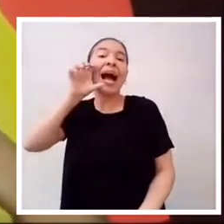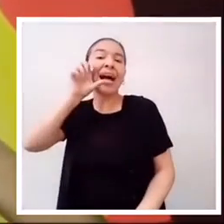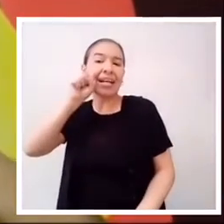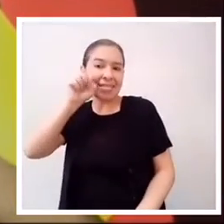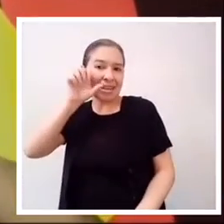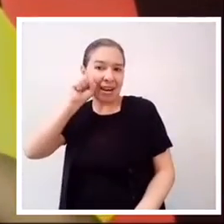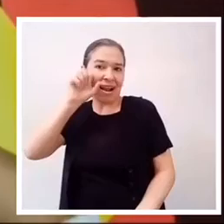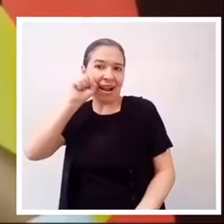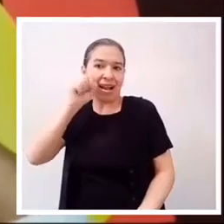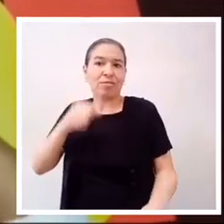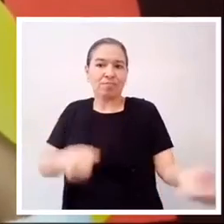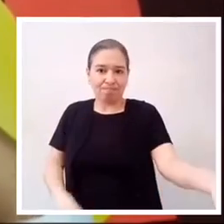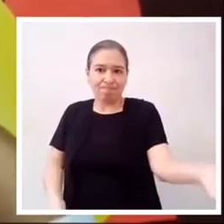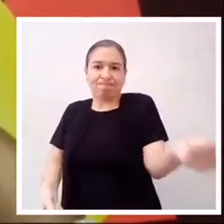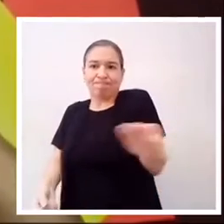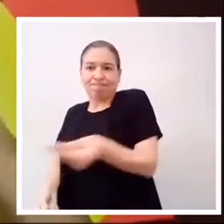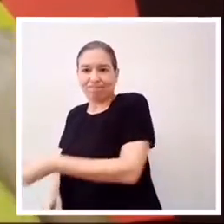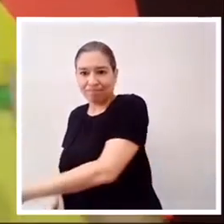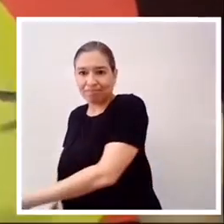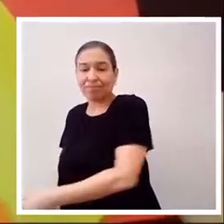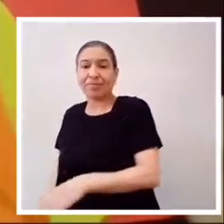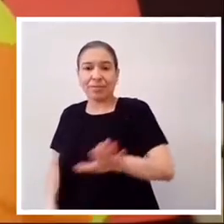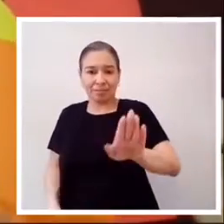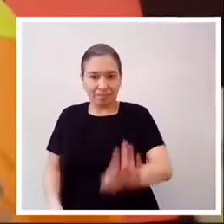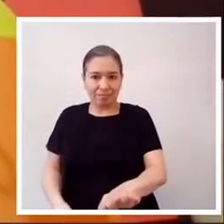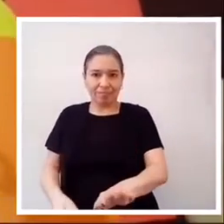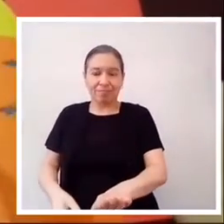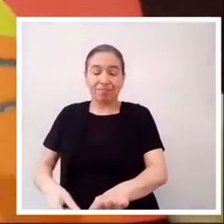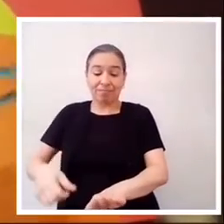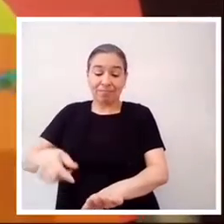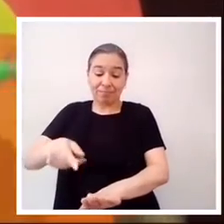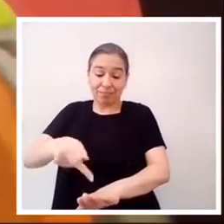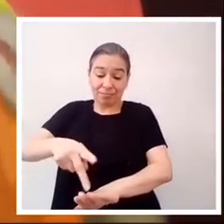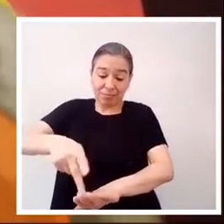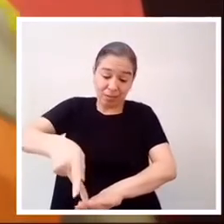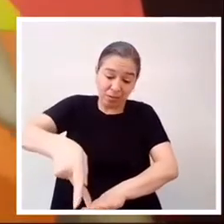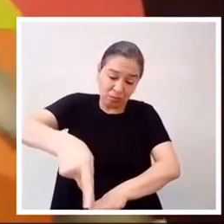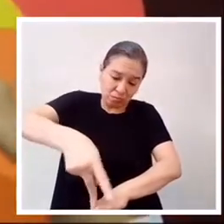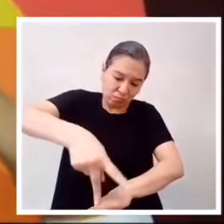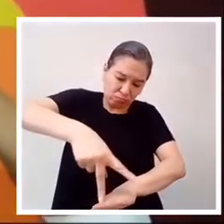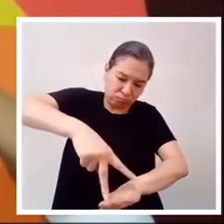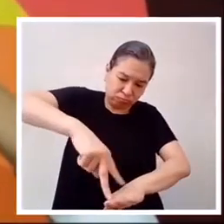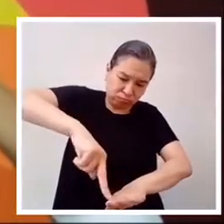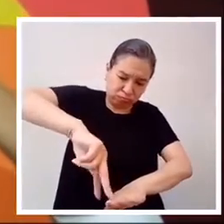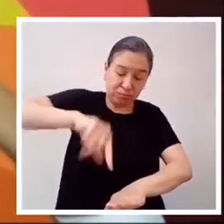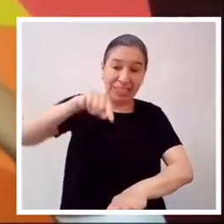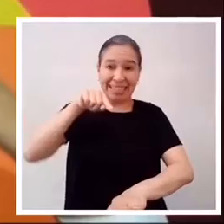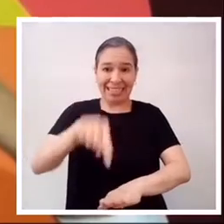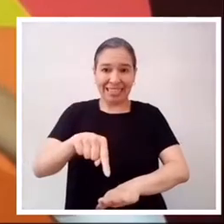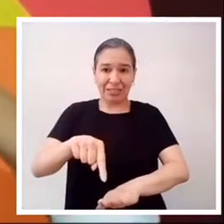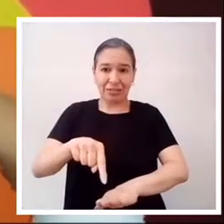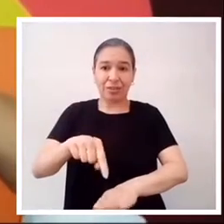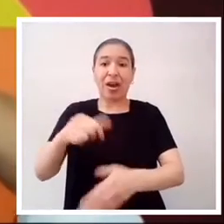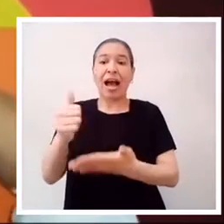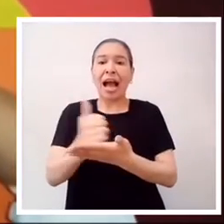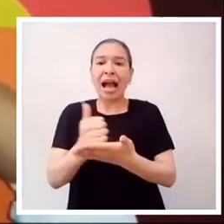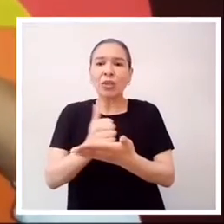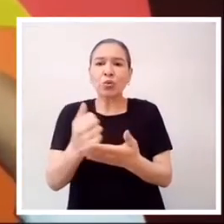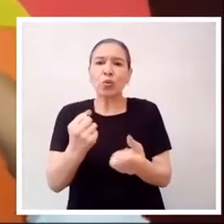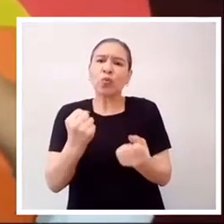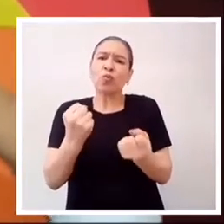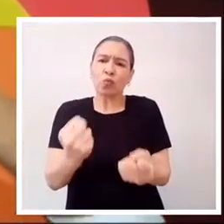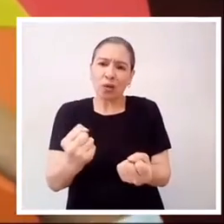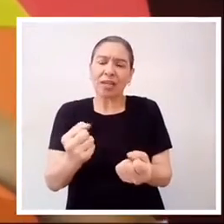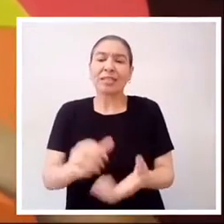naranja, un círculo azul